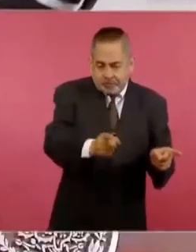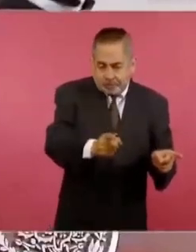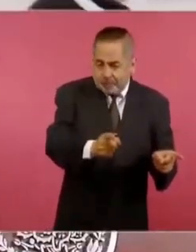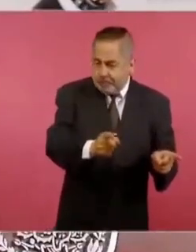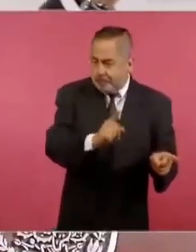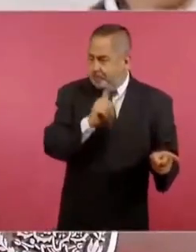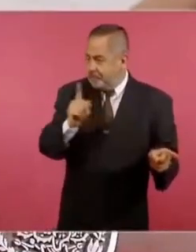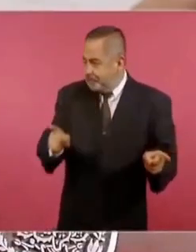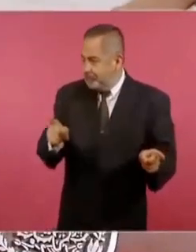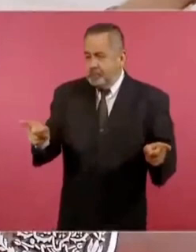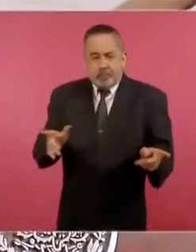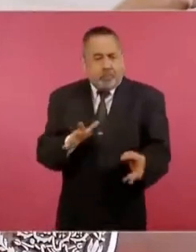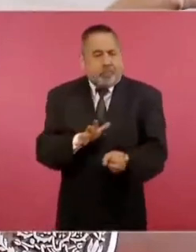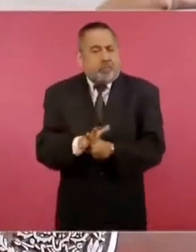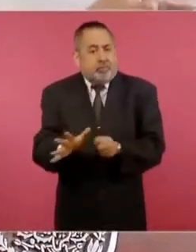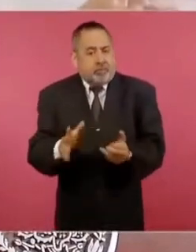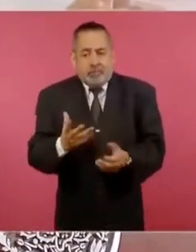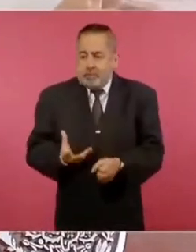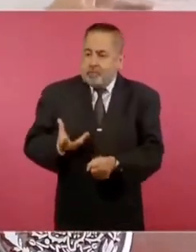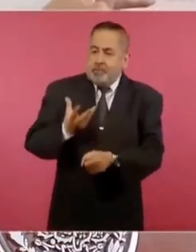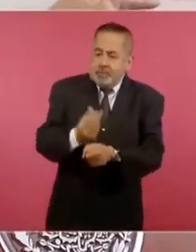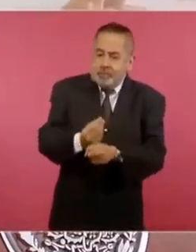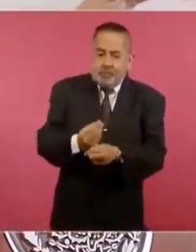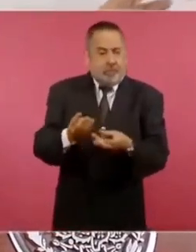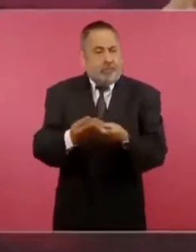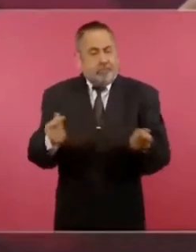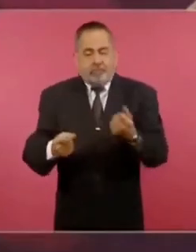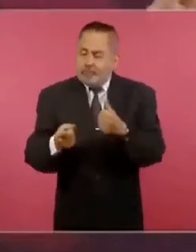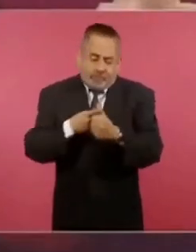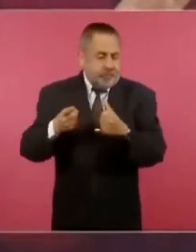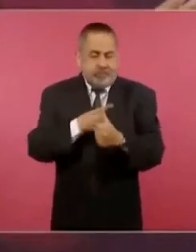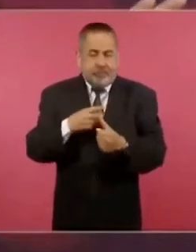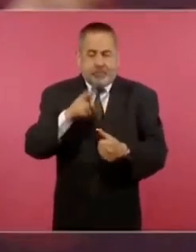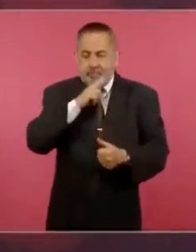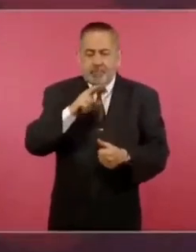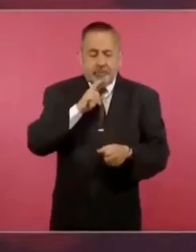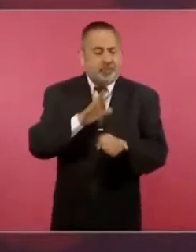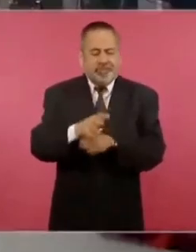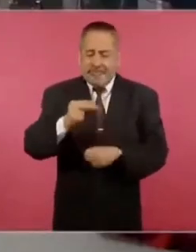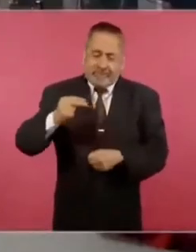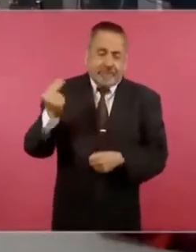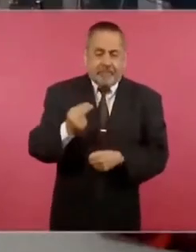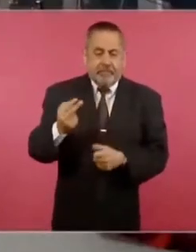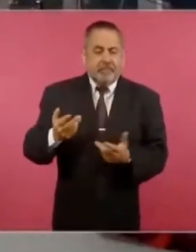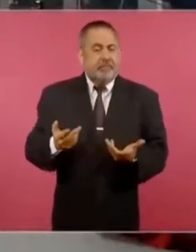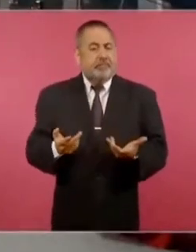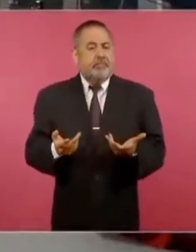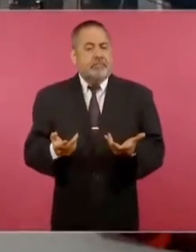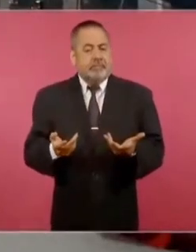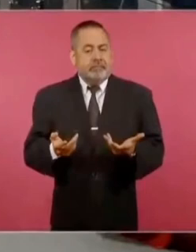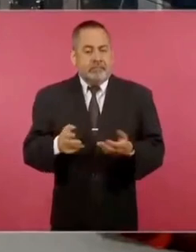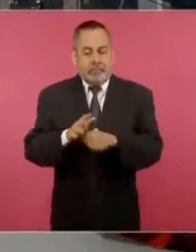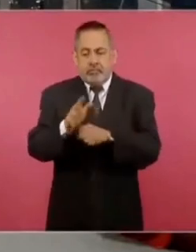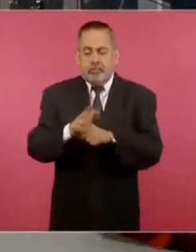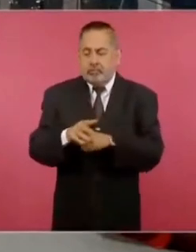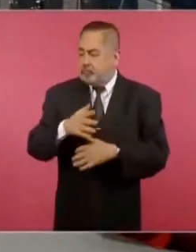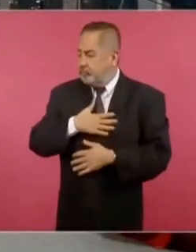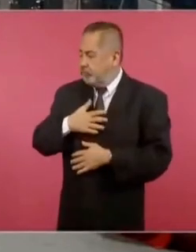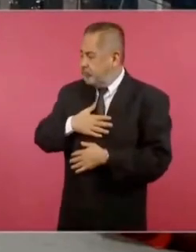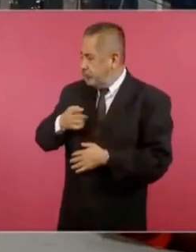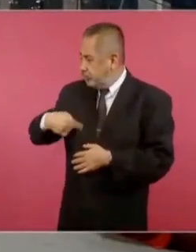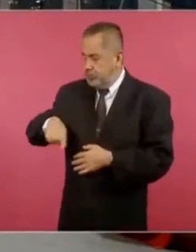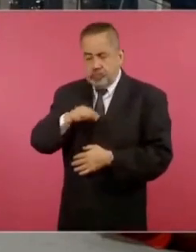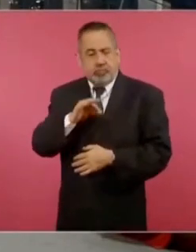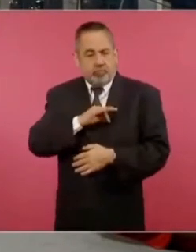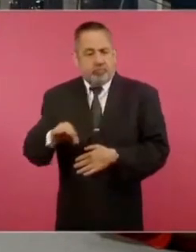consideramos que podemos hacer nosotros